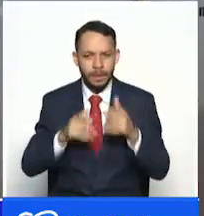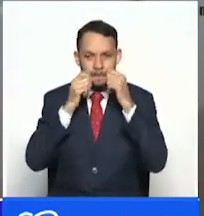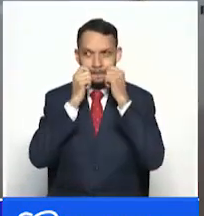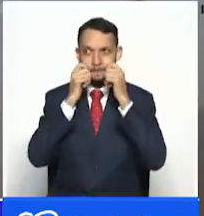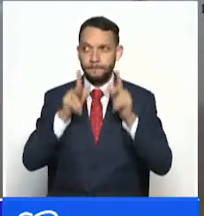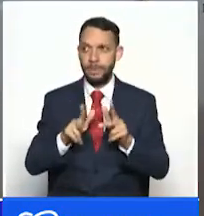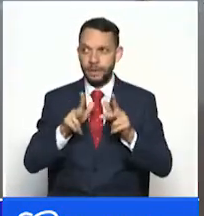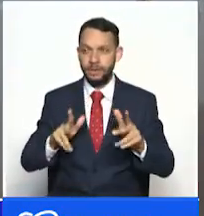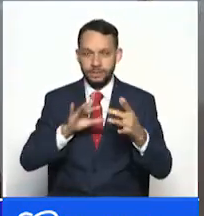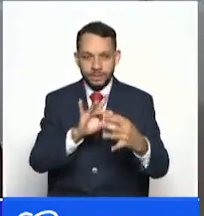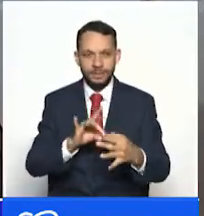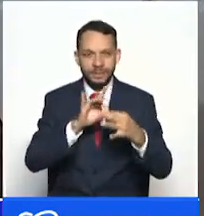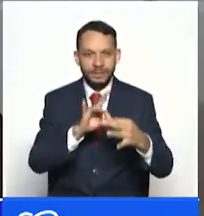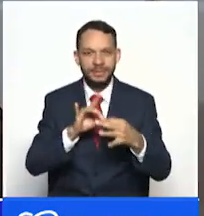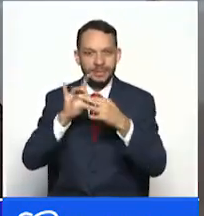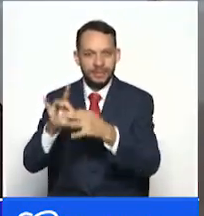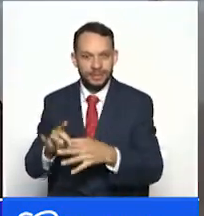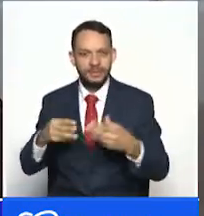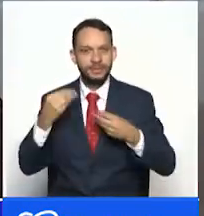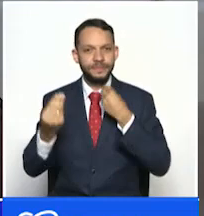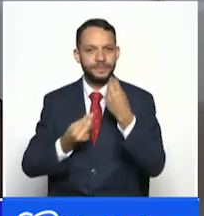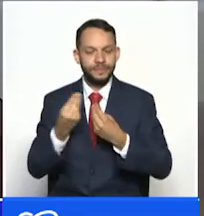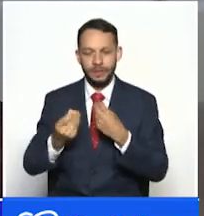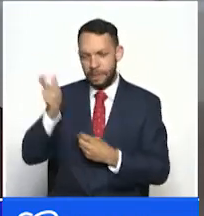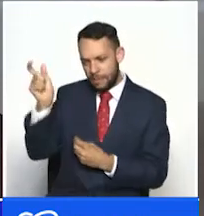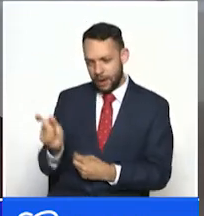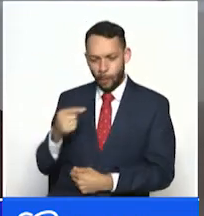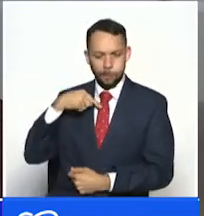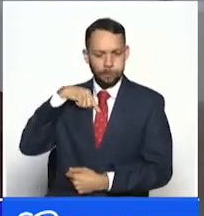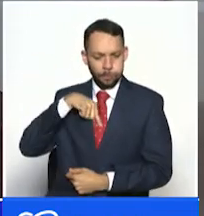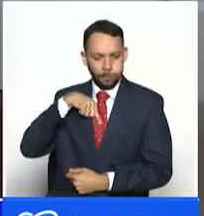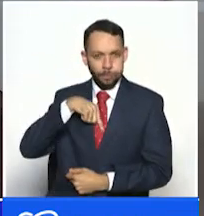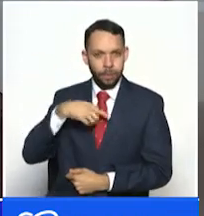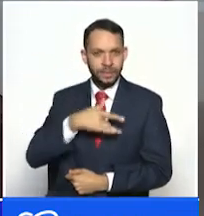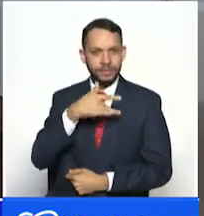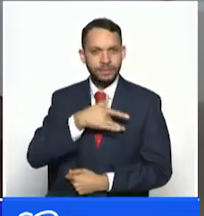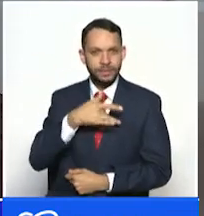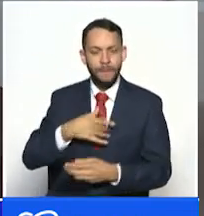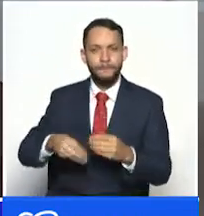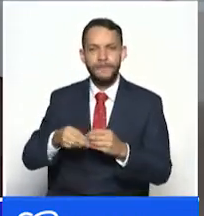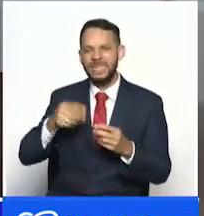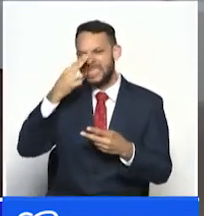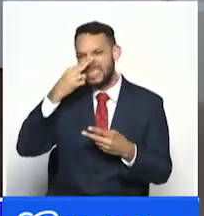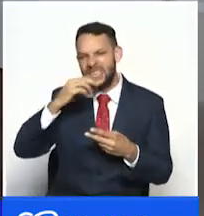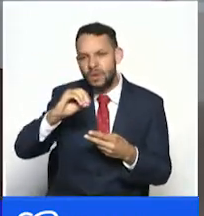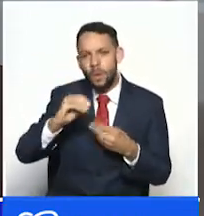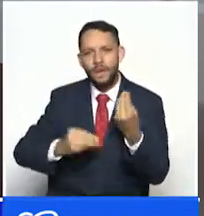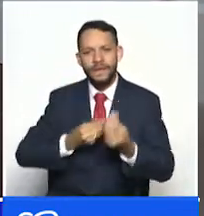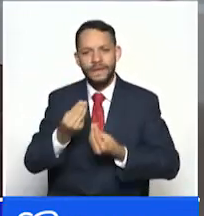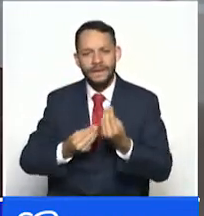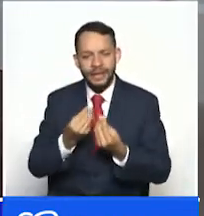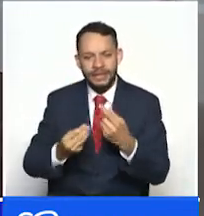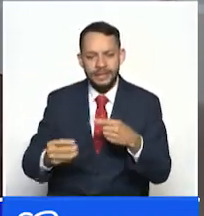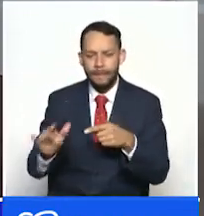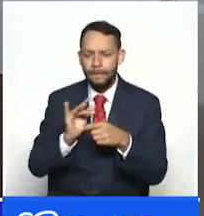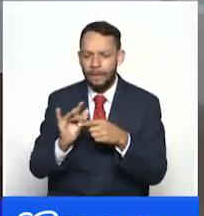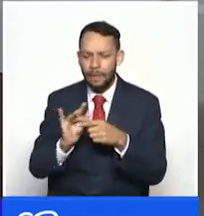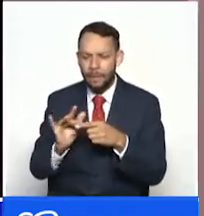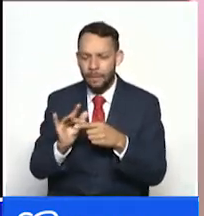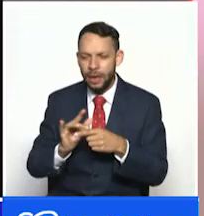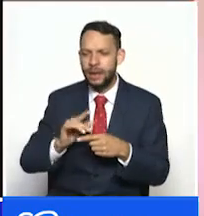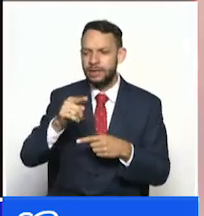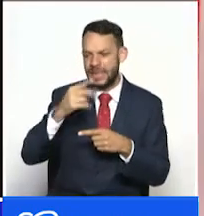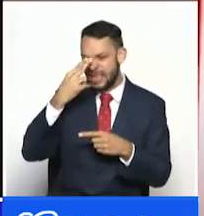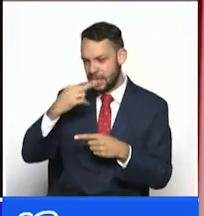porque se basa en los sentimientos del escribano y en los sentimientos de los hijos del escribano que a unos los reconoce a